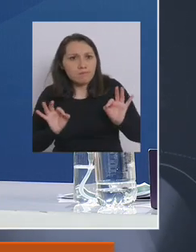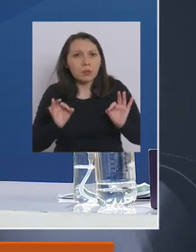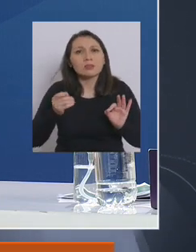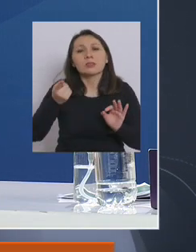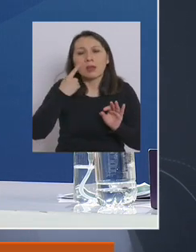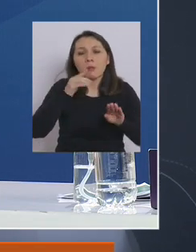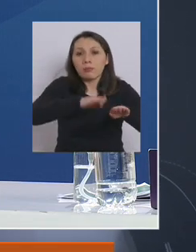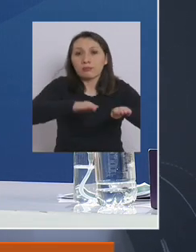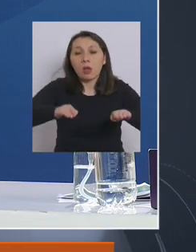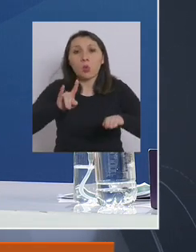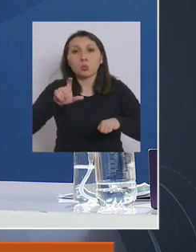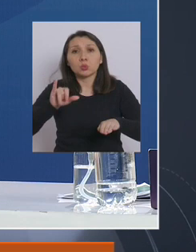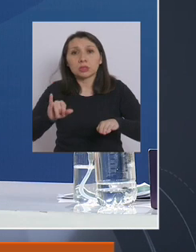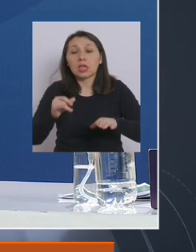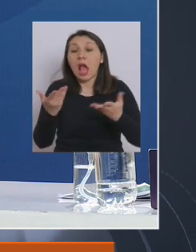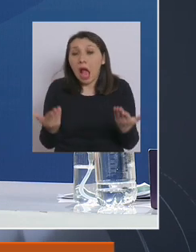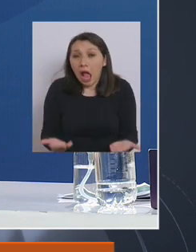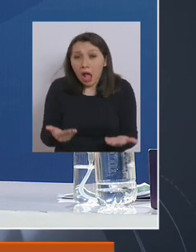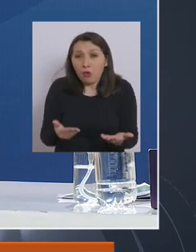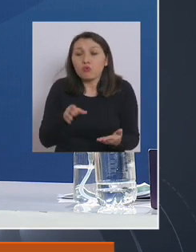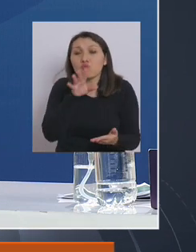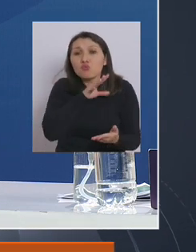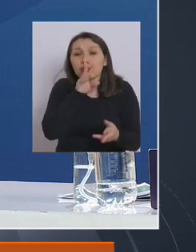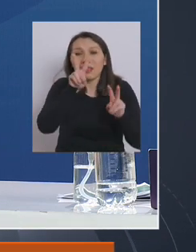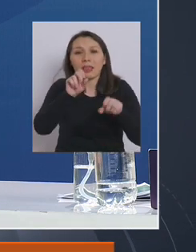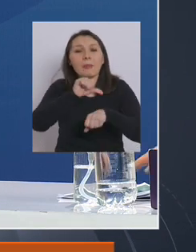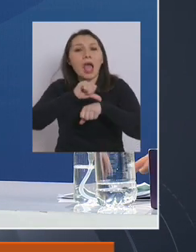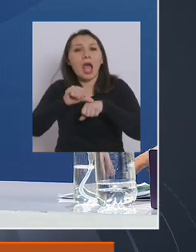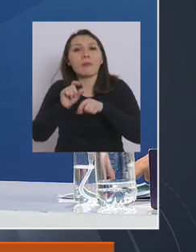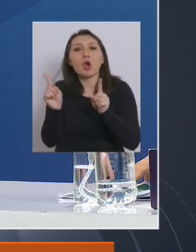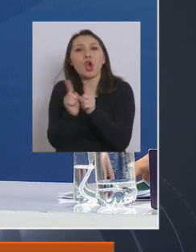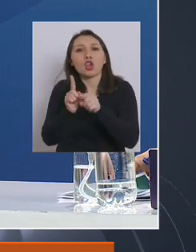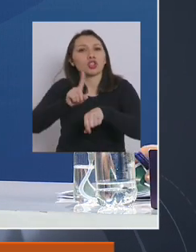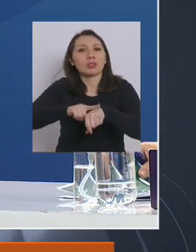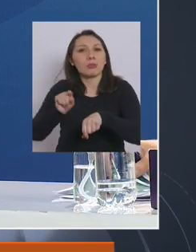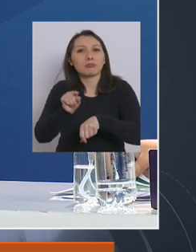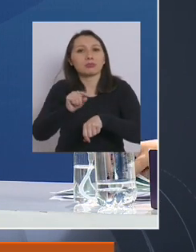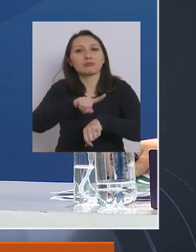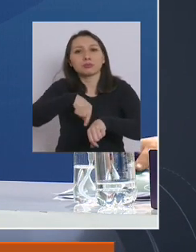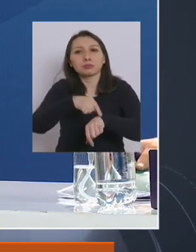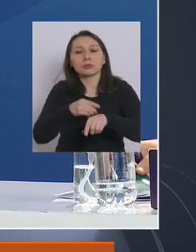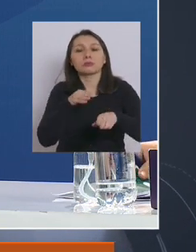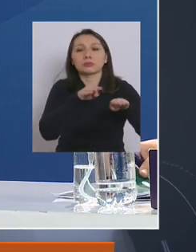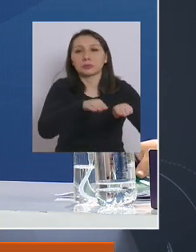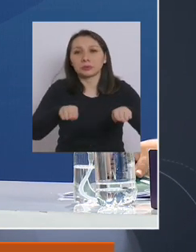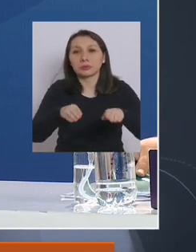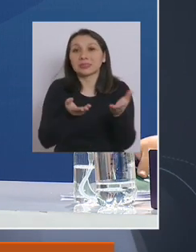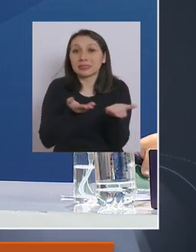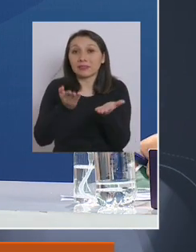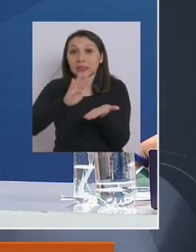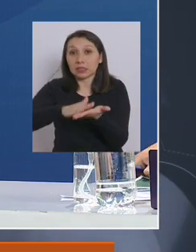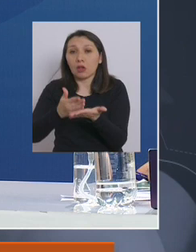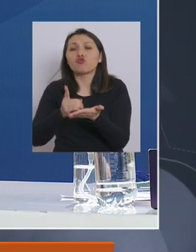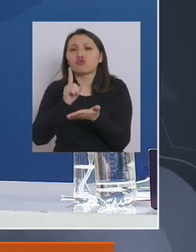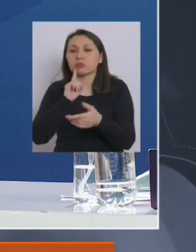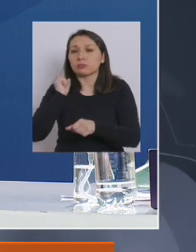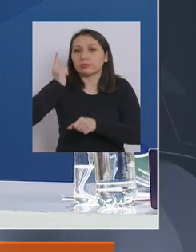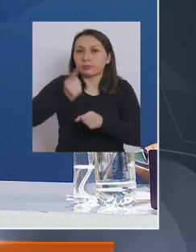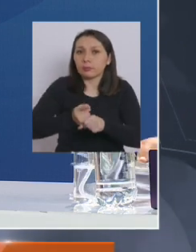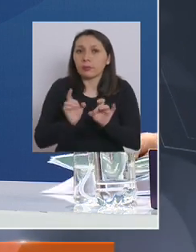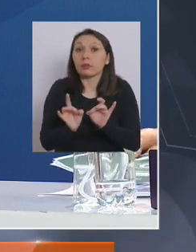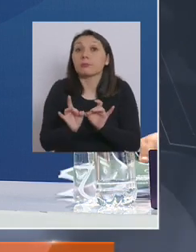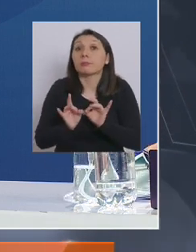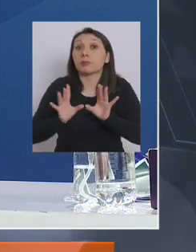muchas camas UCI están siendo utilizadas en cirugías ambulatorias. Los servicios de salud ya tienen la indicación